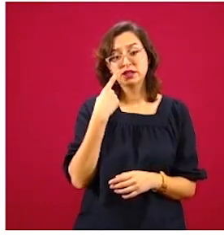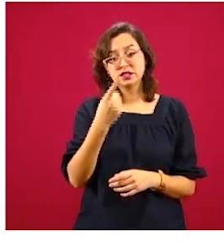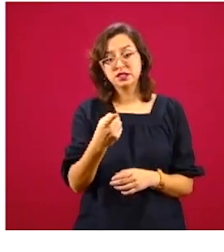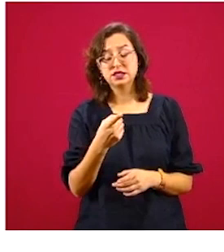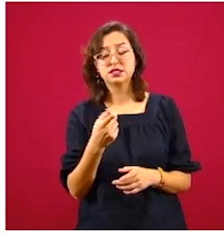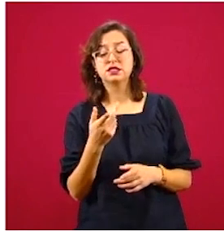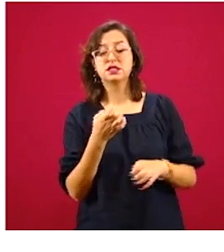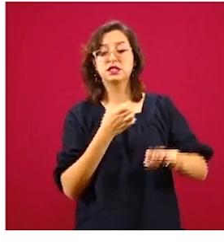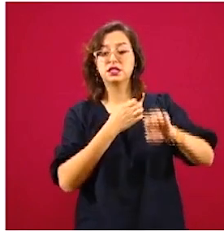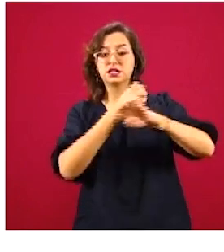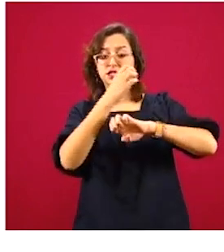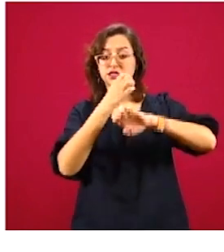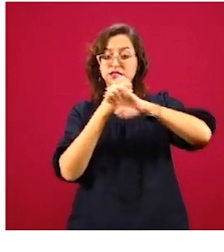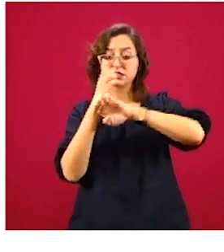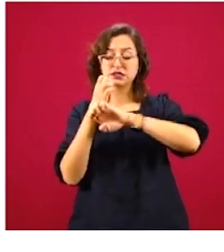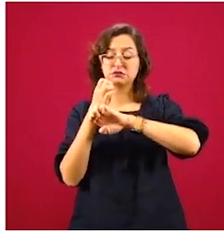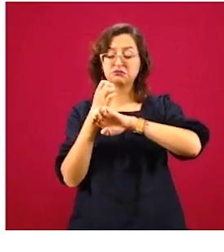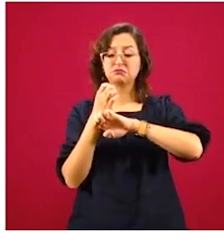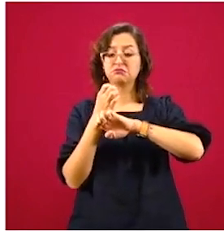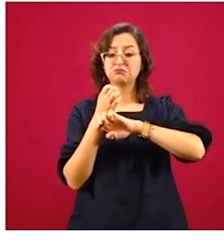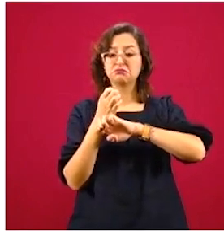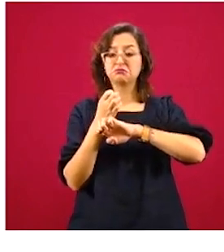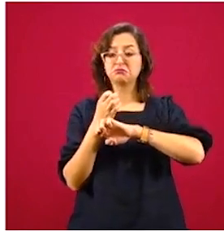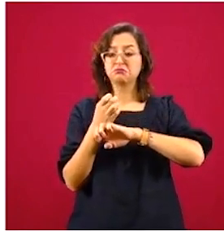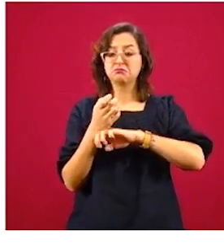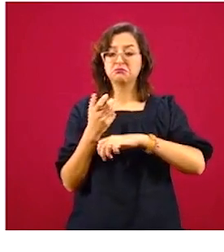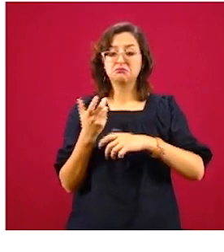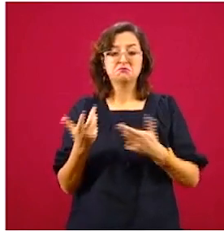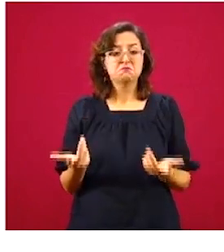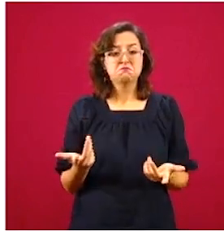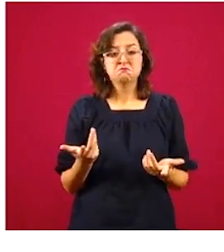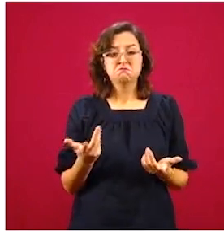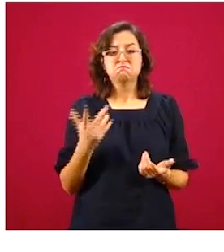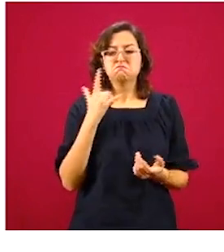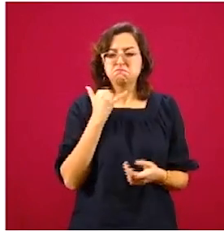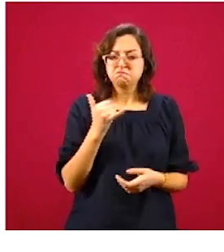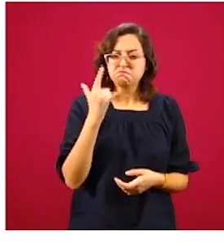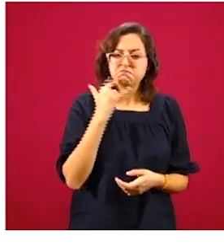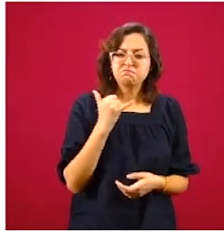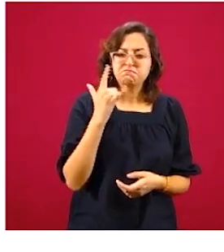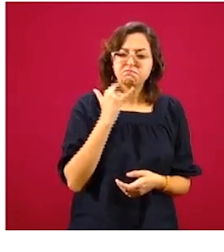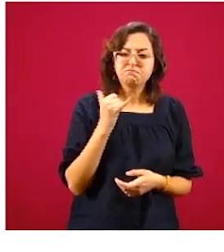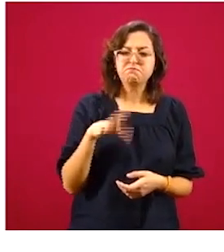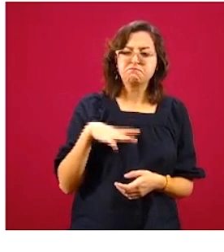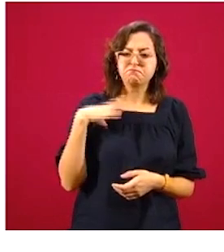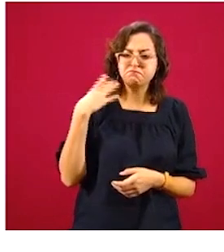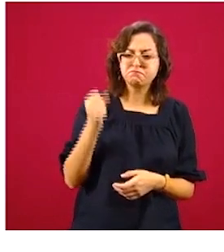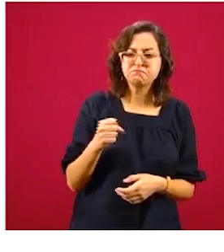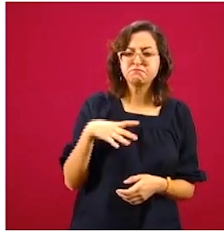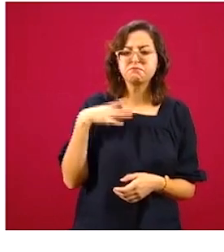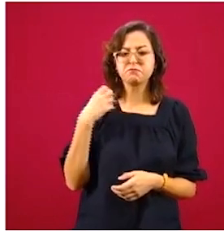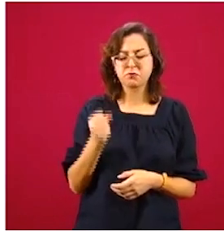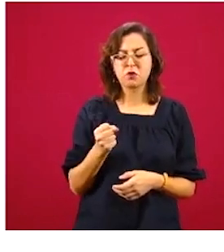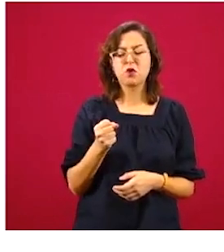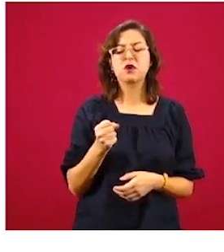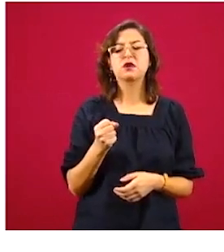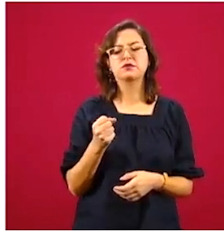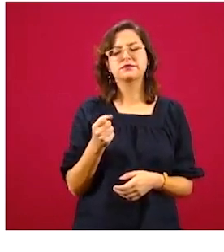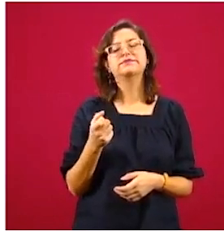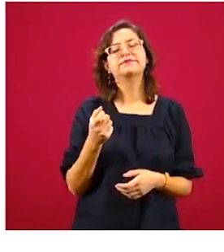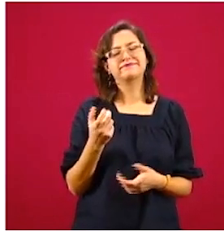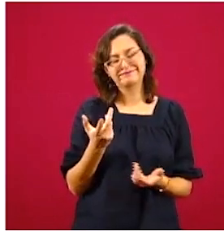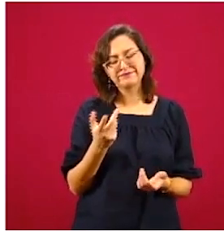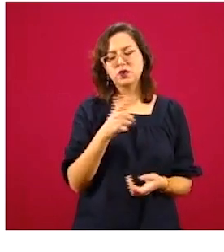donde hay, pues, no sólo un esfuerzo, también lo hay de manera muy importante en Guanajuato, pero